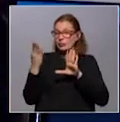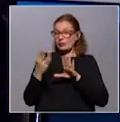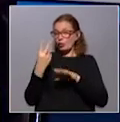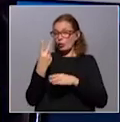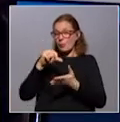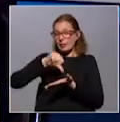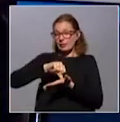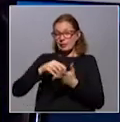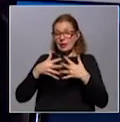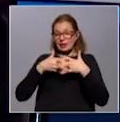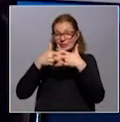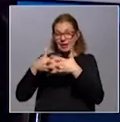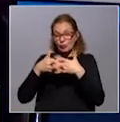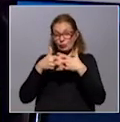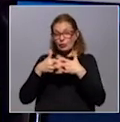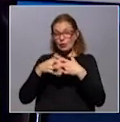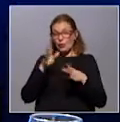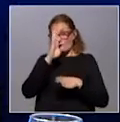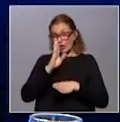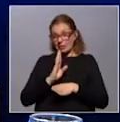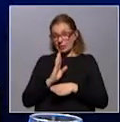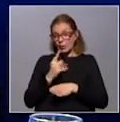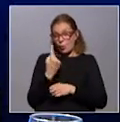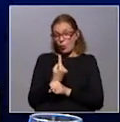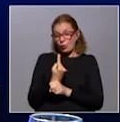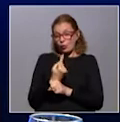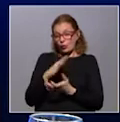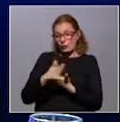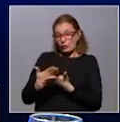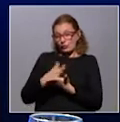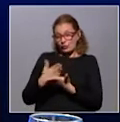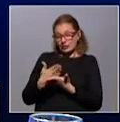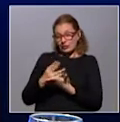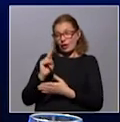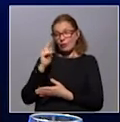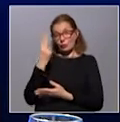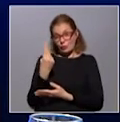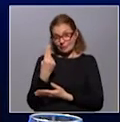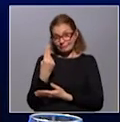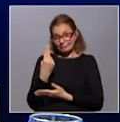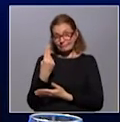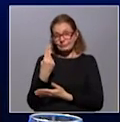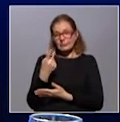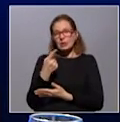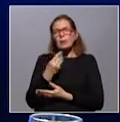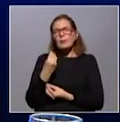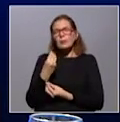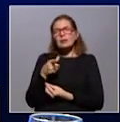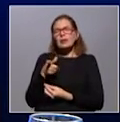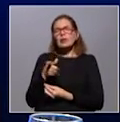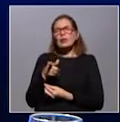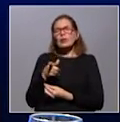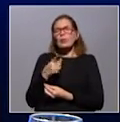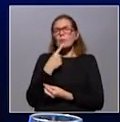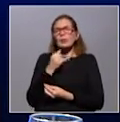estamos hablando de Estados Unidos y Brasil, uno de los cuales es frontera con Uruguay. ¿Qué pasa ahí con el rol que tiene